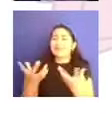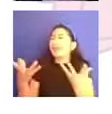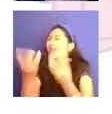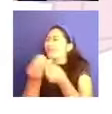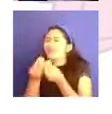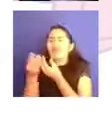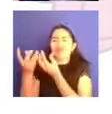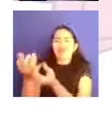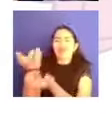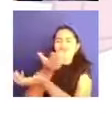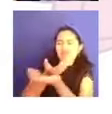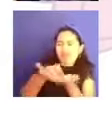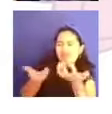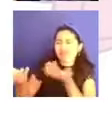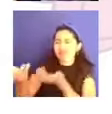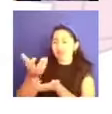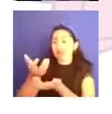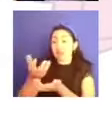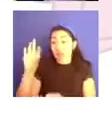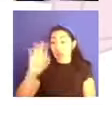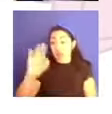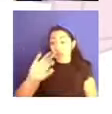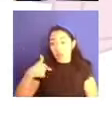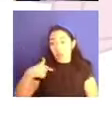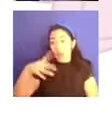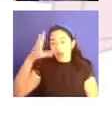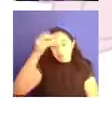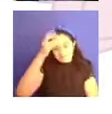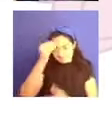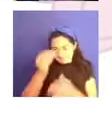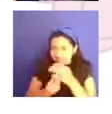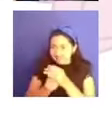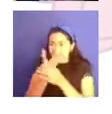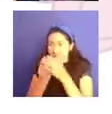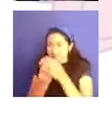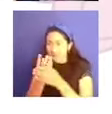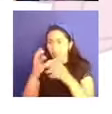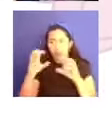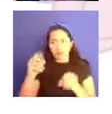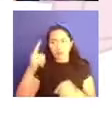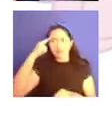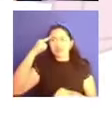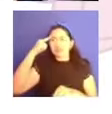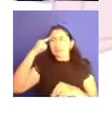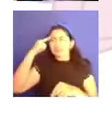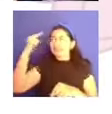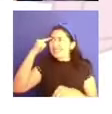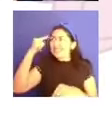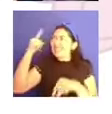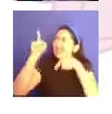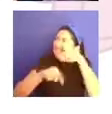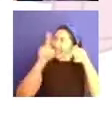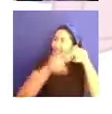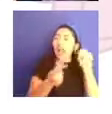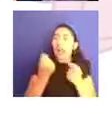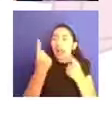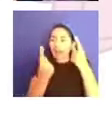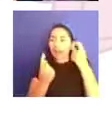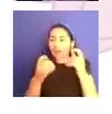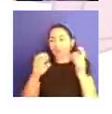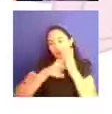reaprender los tengo que. Tengo que ser exitosa. ¿Qué ser es exitosa?